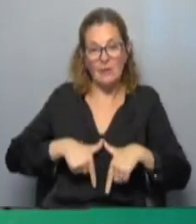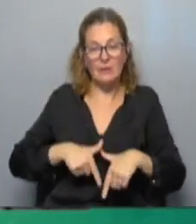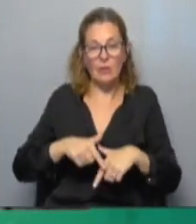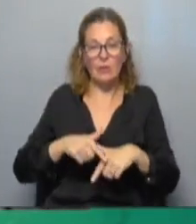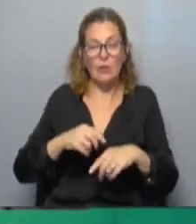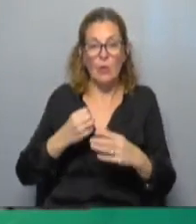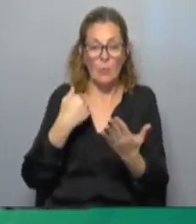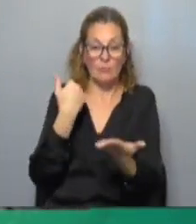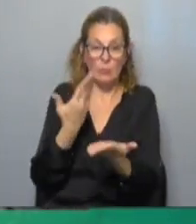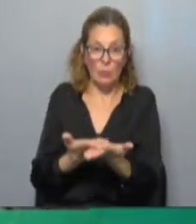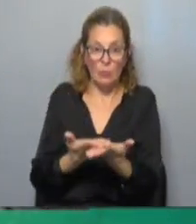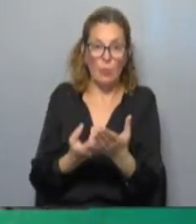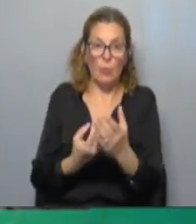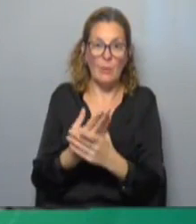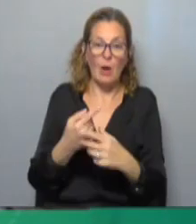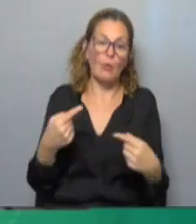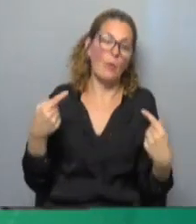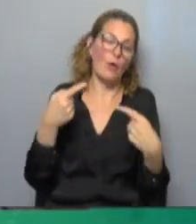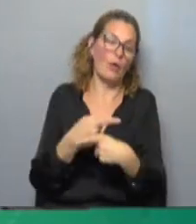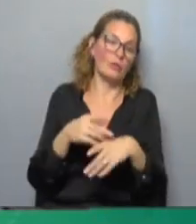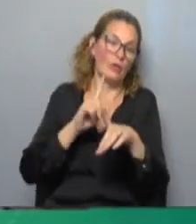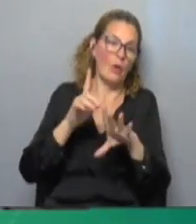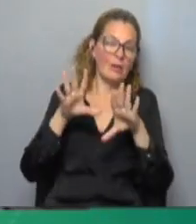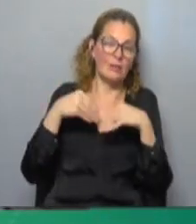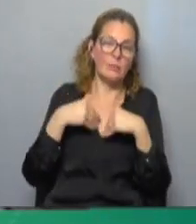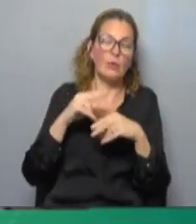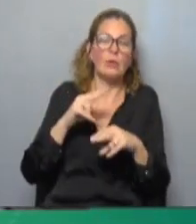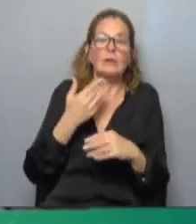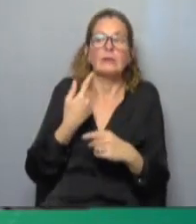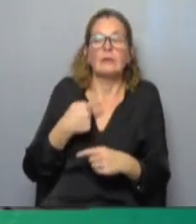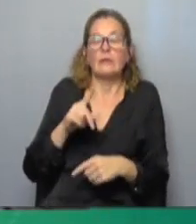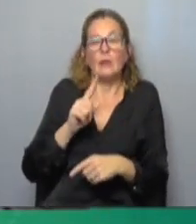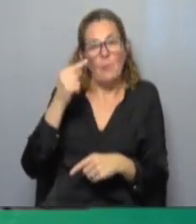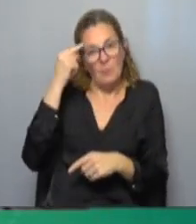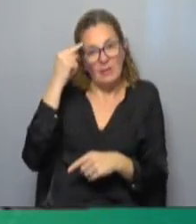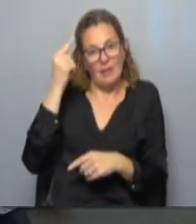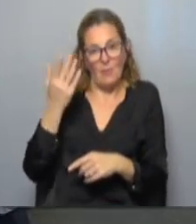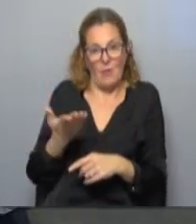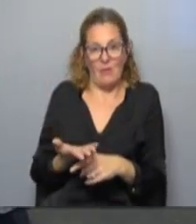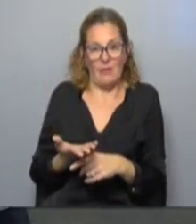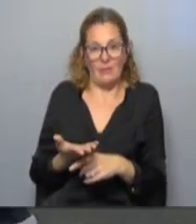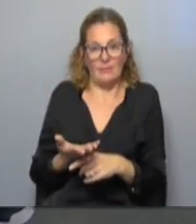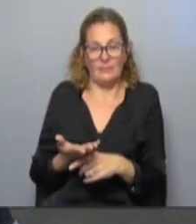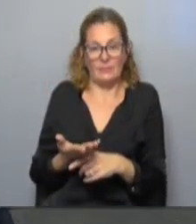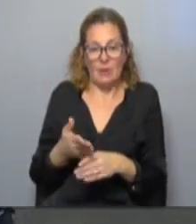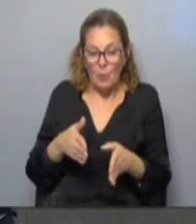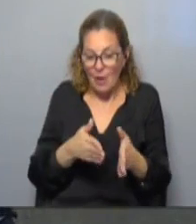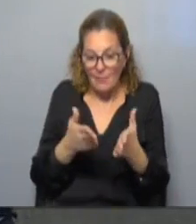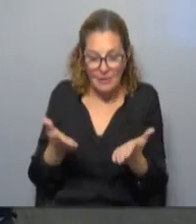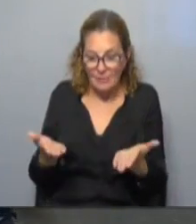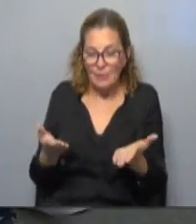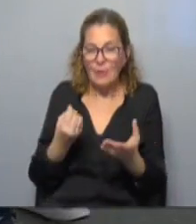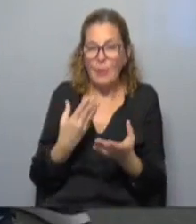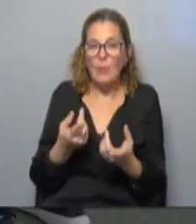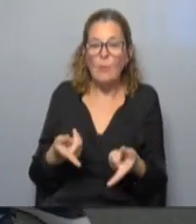propuesta del Ministerio y otra vez el rechazo entonces no creemos que tenga que ser el camino este porque